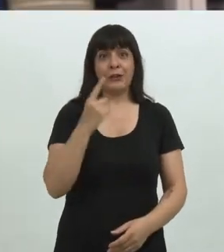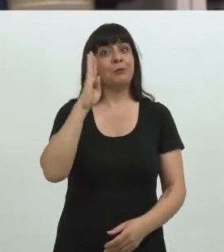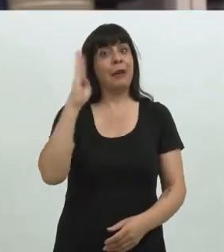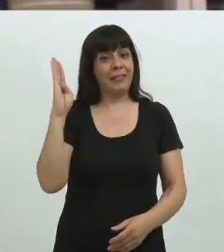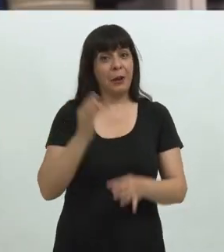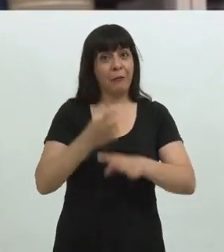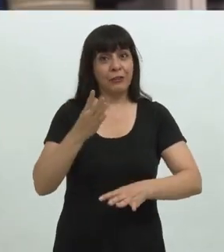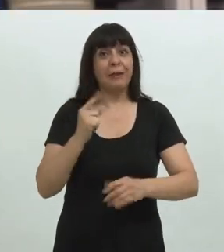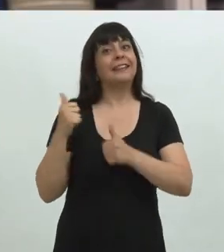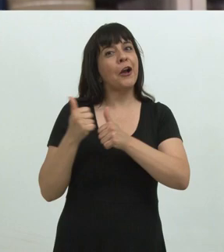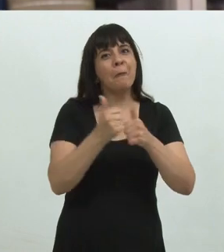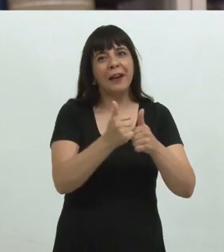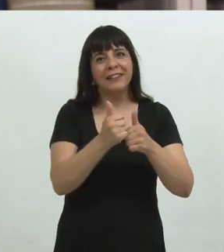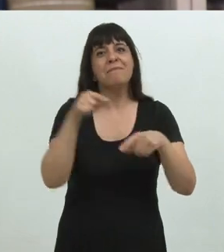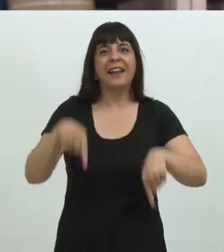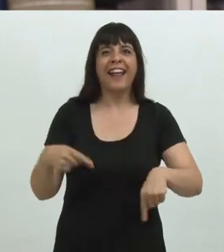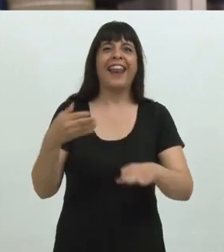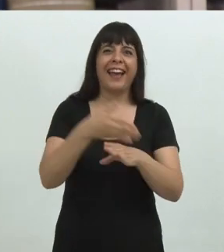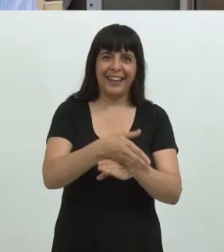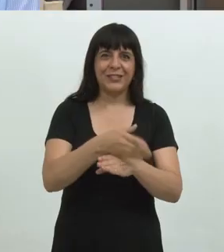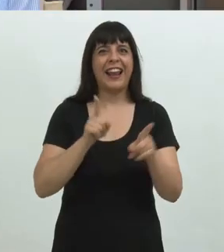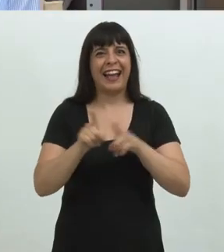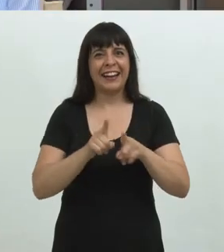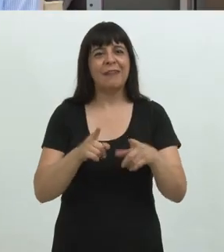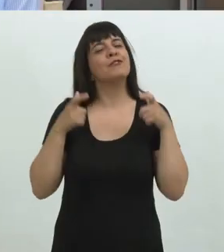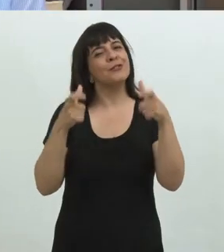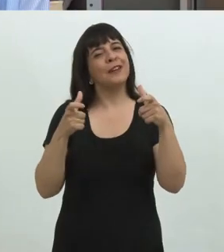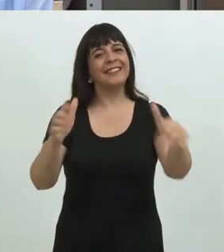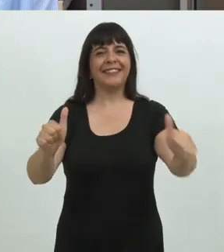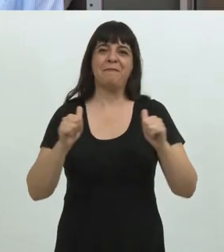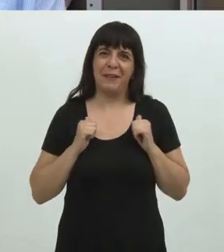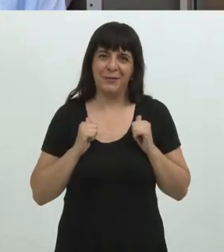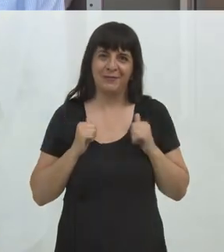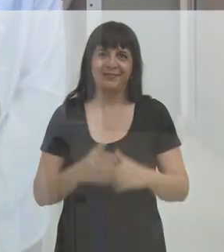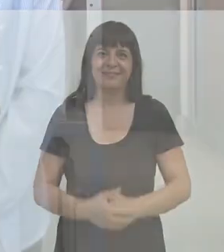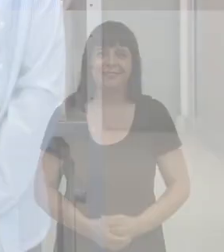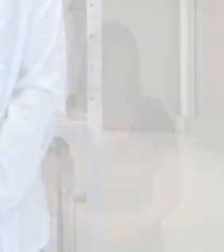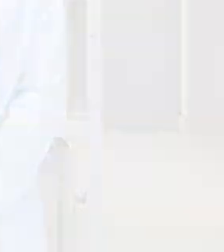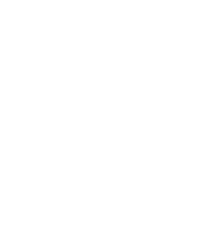profesionales van a estar acompañándote durante todo el proceso de ingreso a tu carrera. Mucha suerte. Te esperamos.